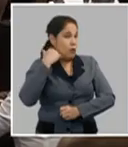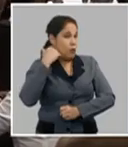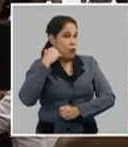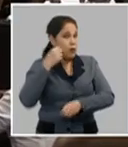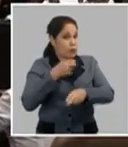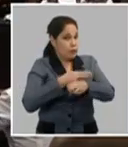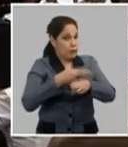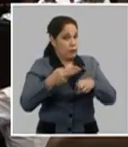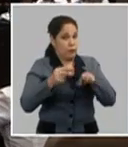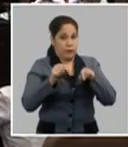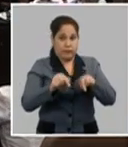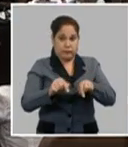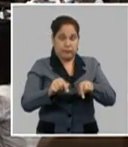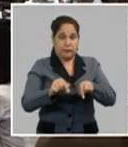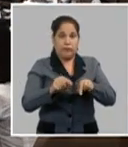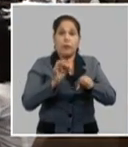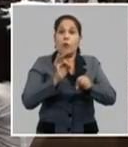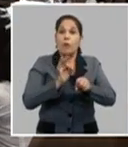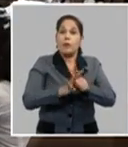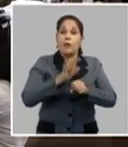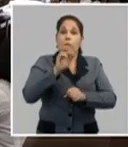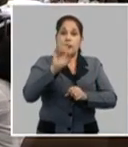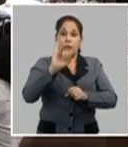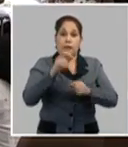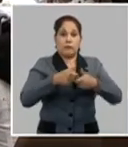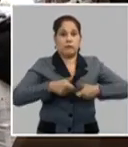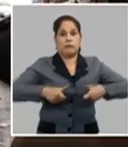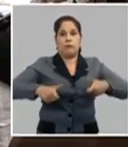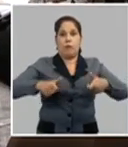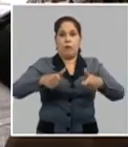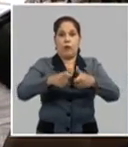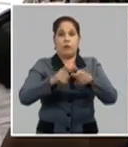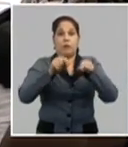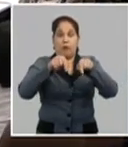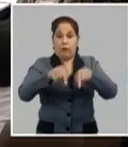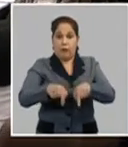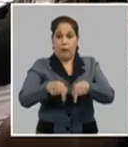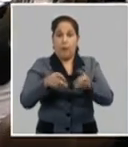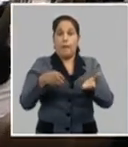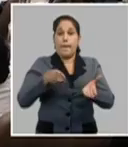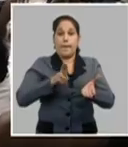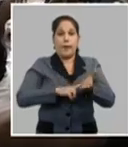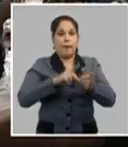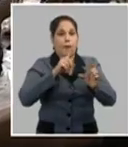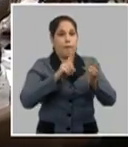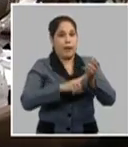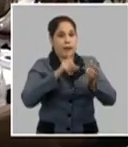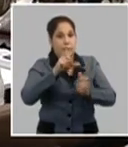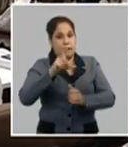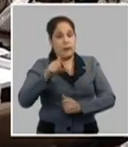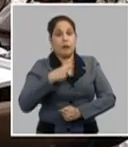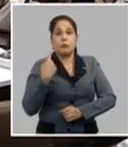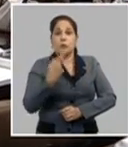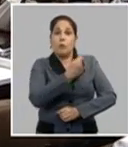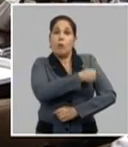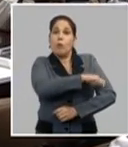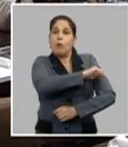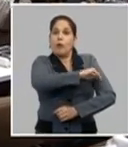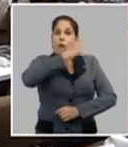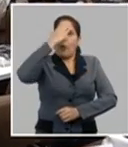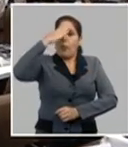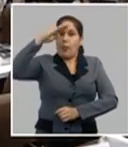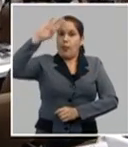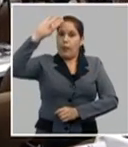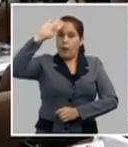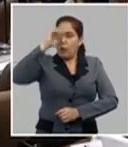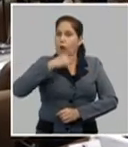transcurridos desde el séptimo Congreso, los militantes y todo el pueblo hemos